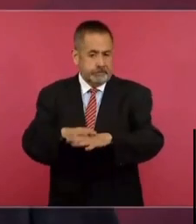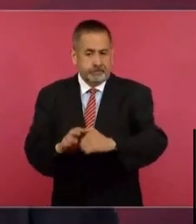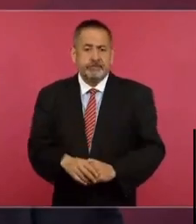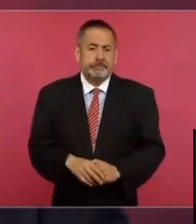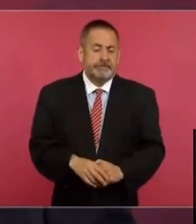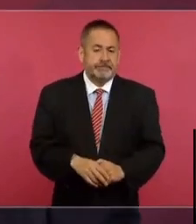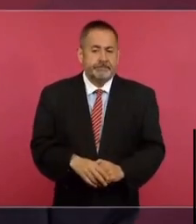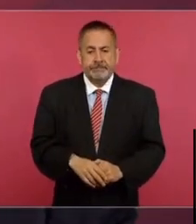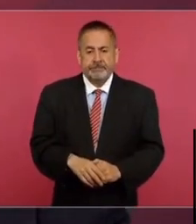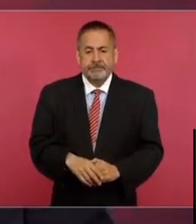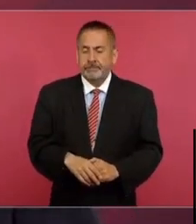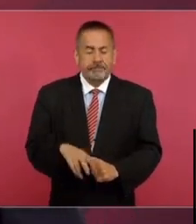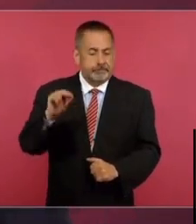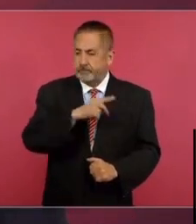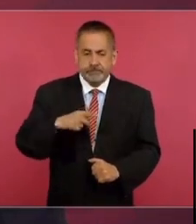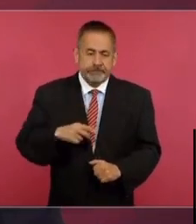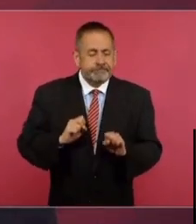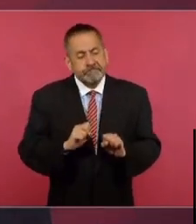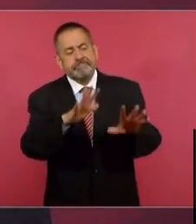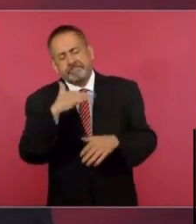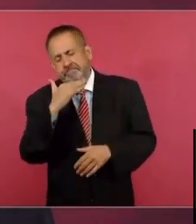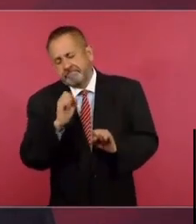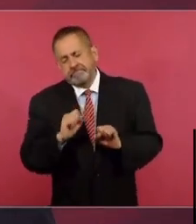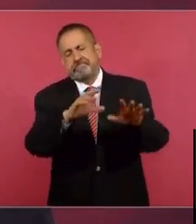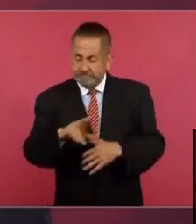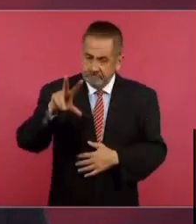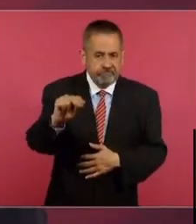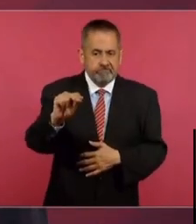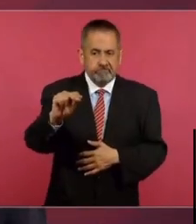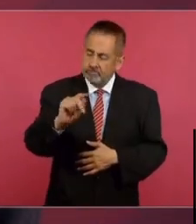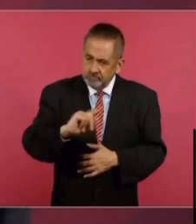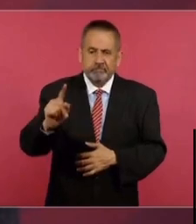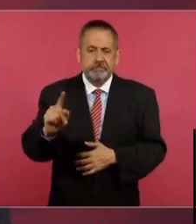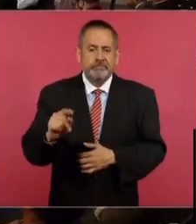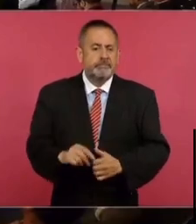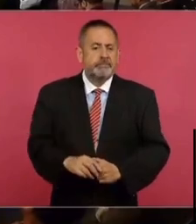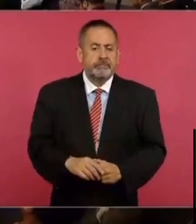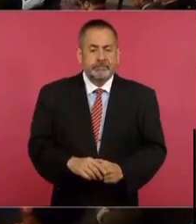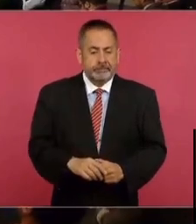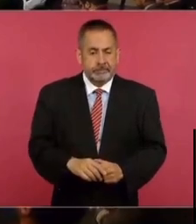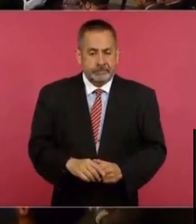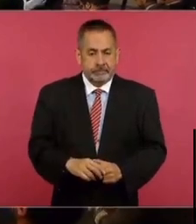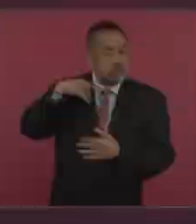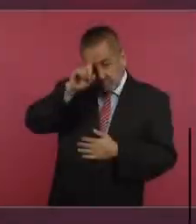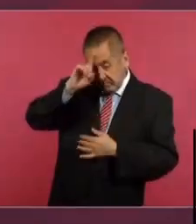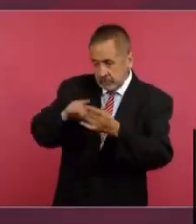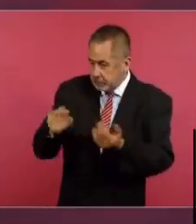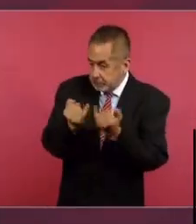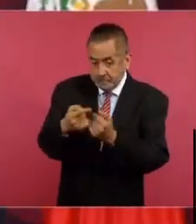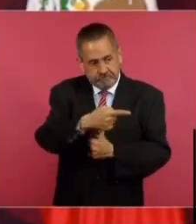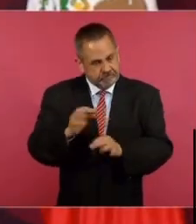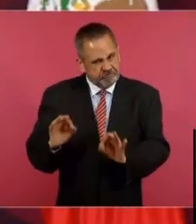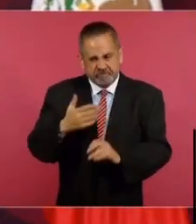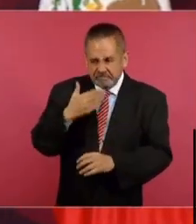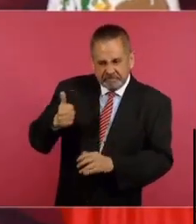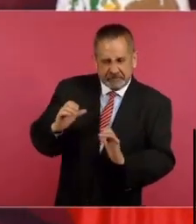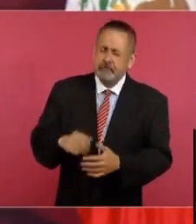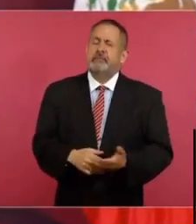no permitir la corrupción. No aceptar a los corruptos. Hay que